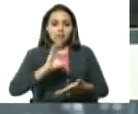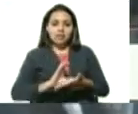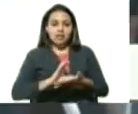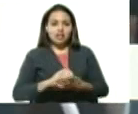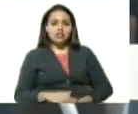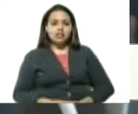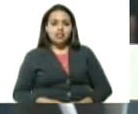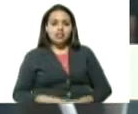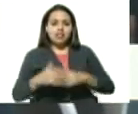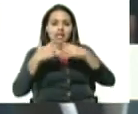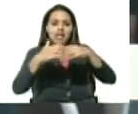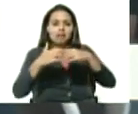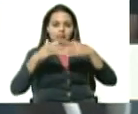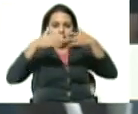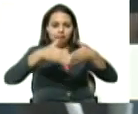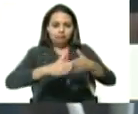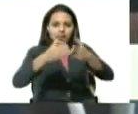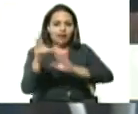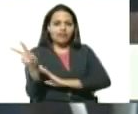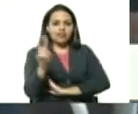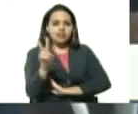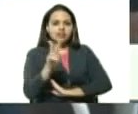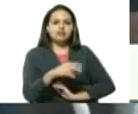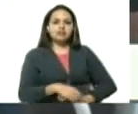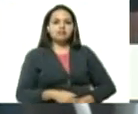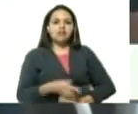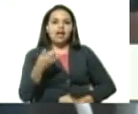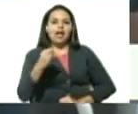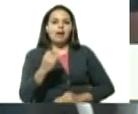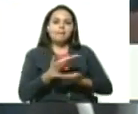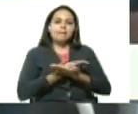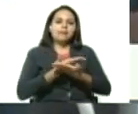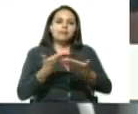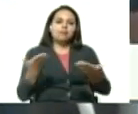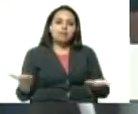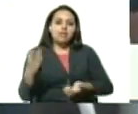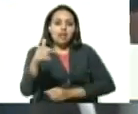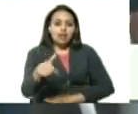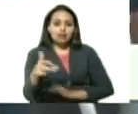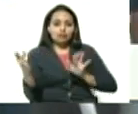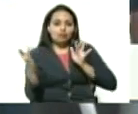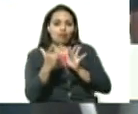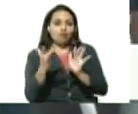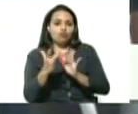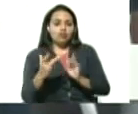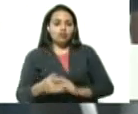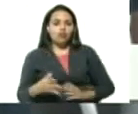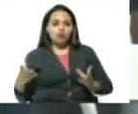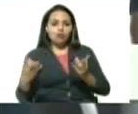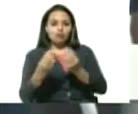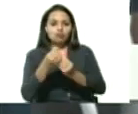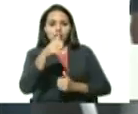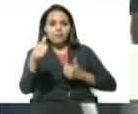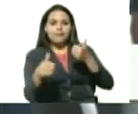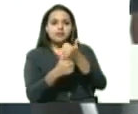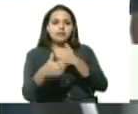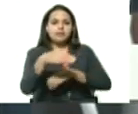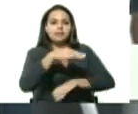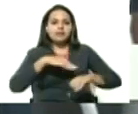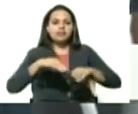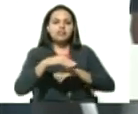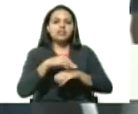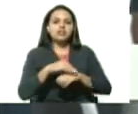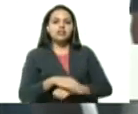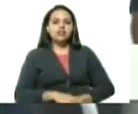naval venezolana, Cumaná, le damos la bienvenida a este pase desde acá junto a nuestro viceministro César